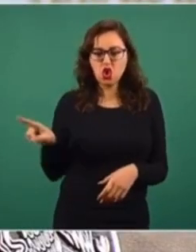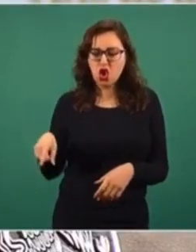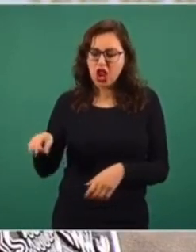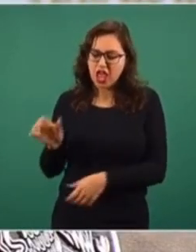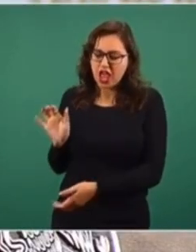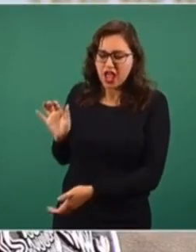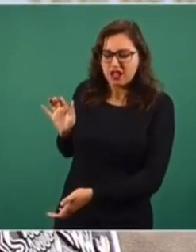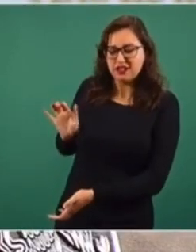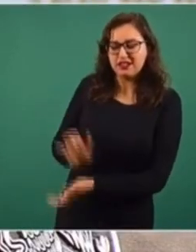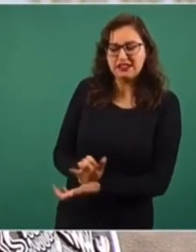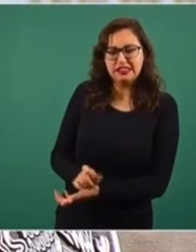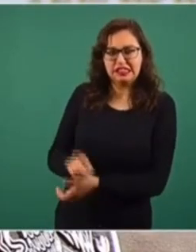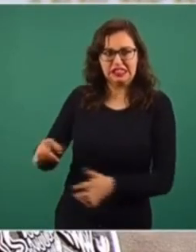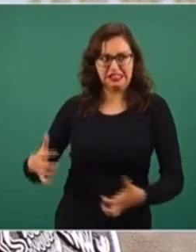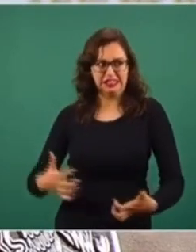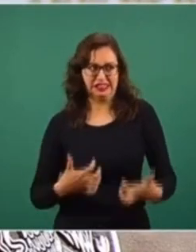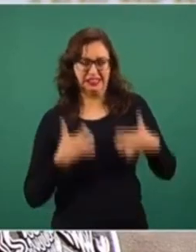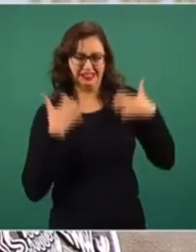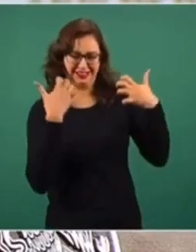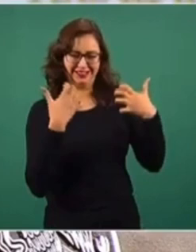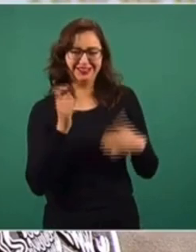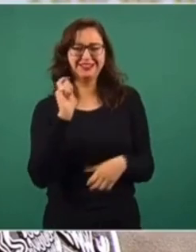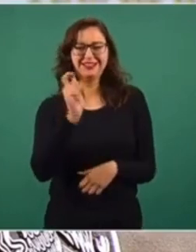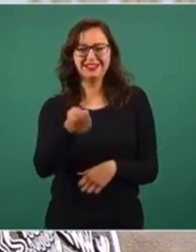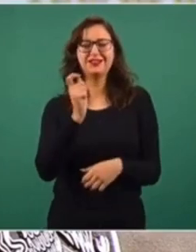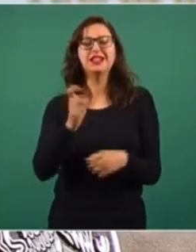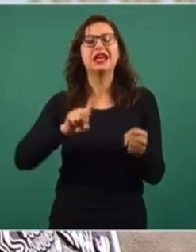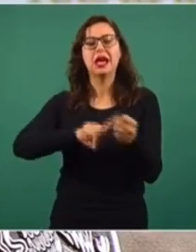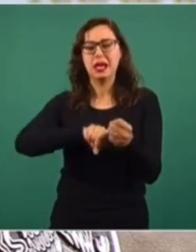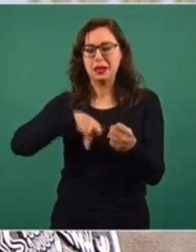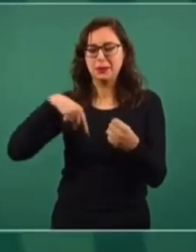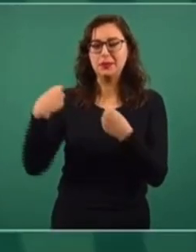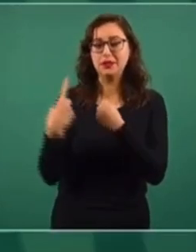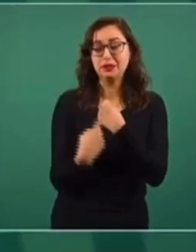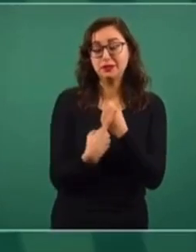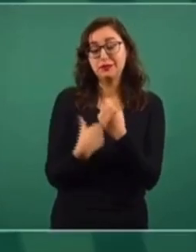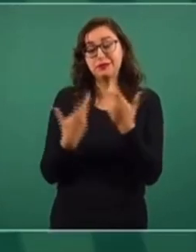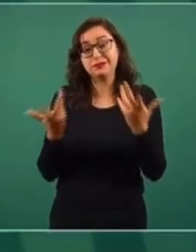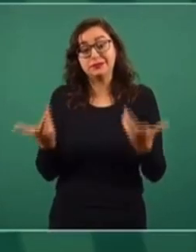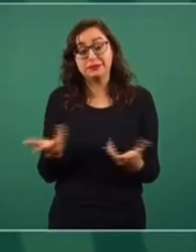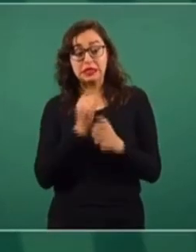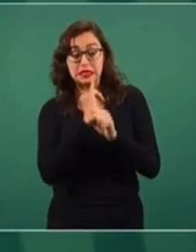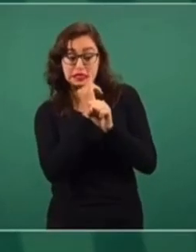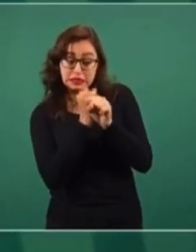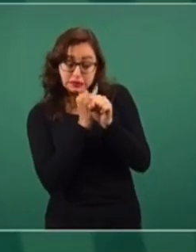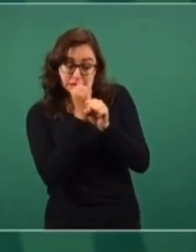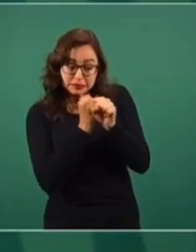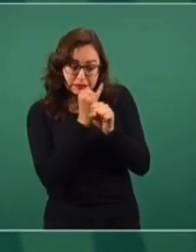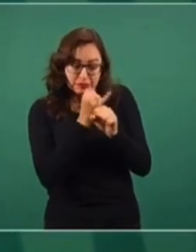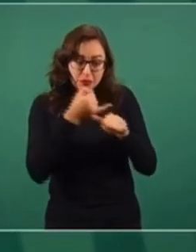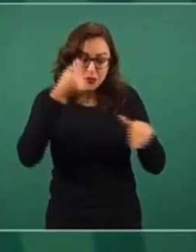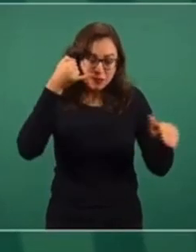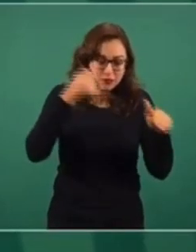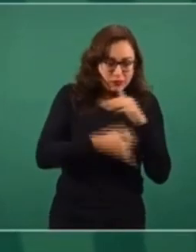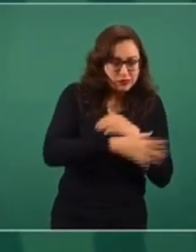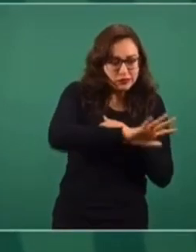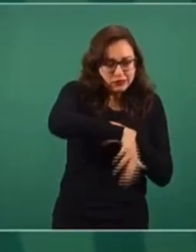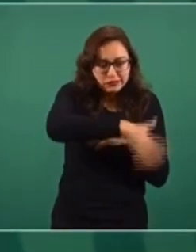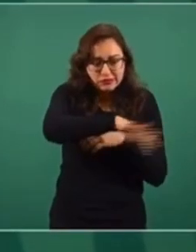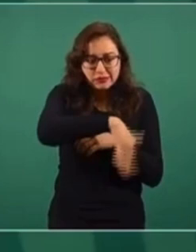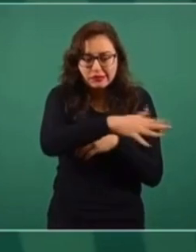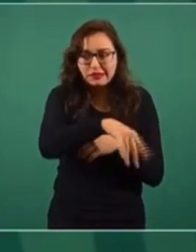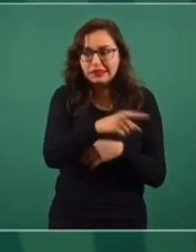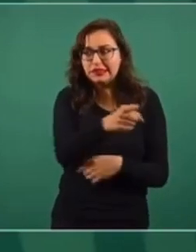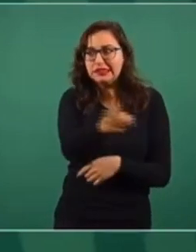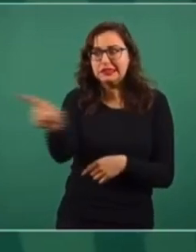desacreditar, difundir información que busca entorpecer las investigaciones, poner